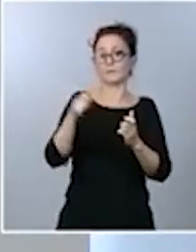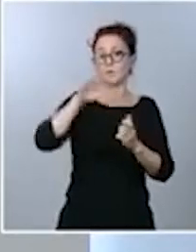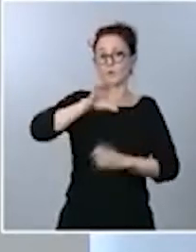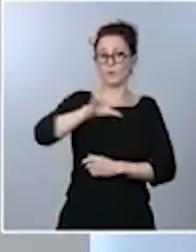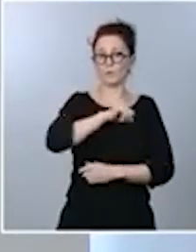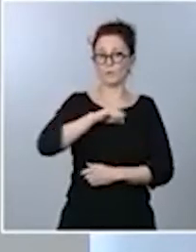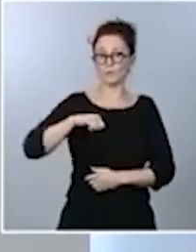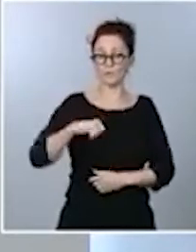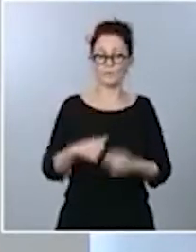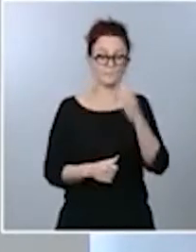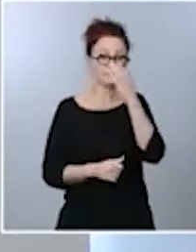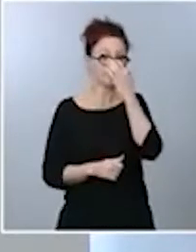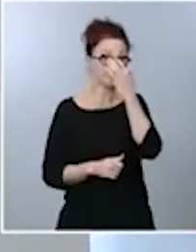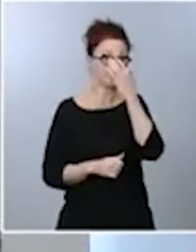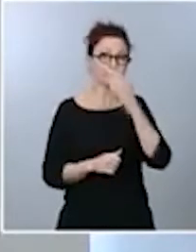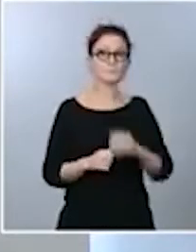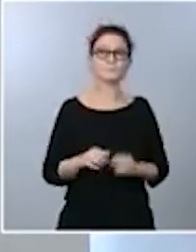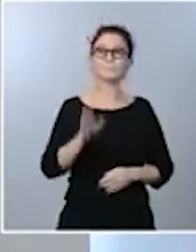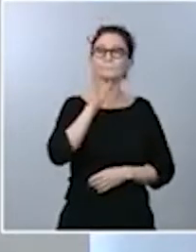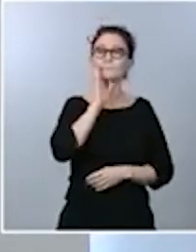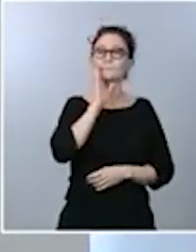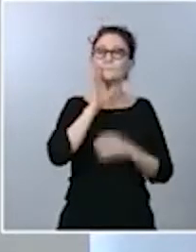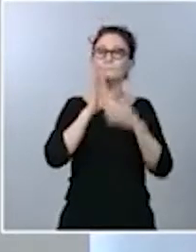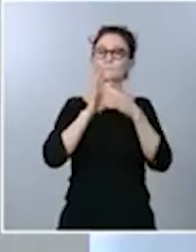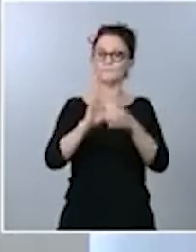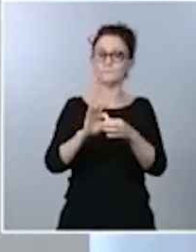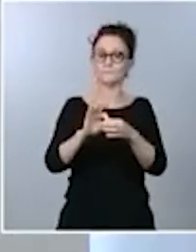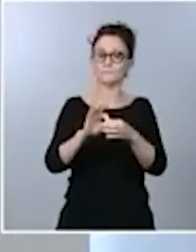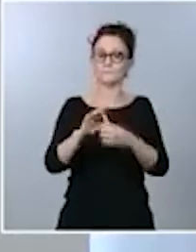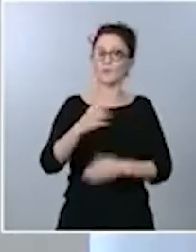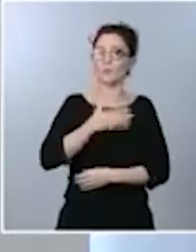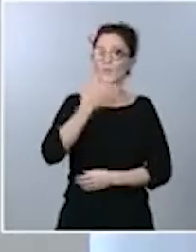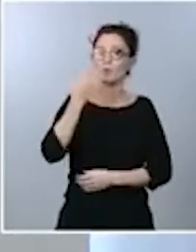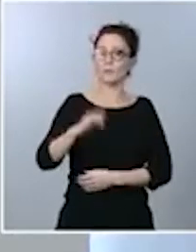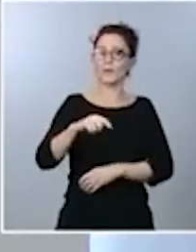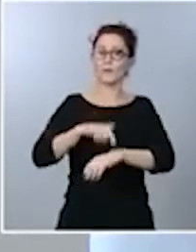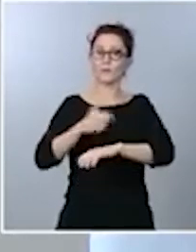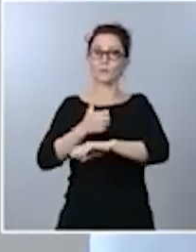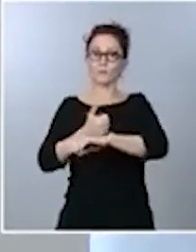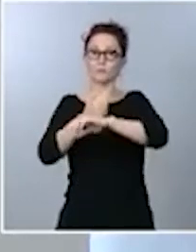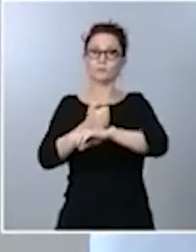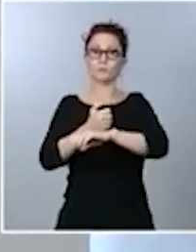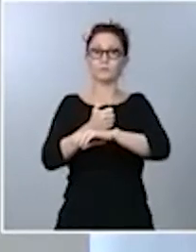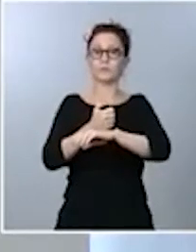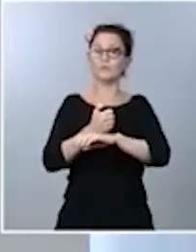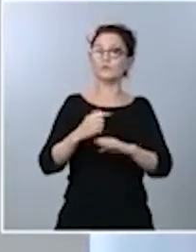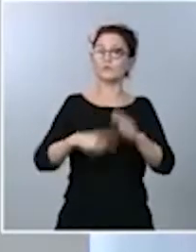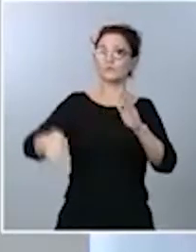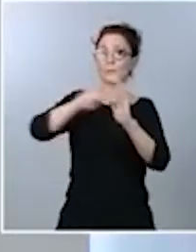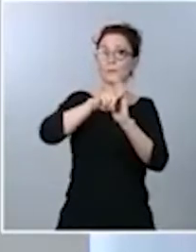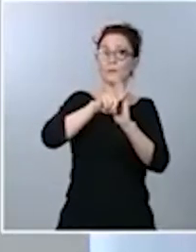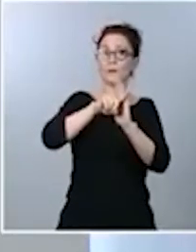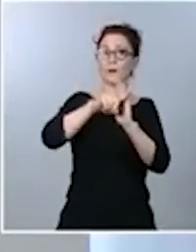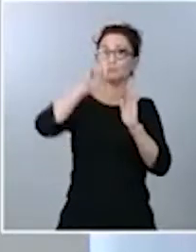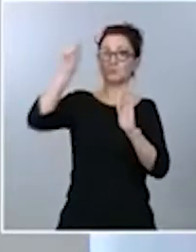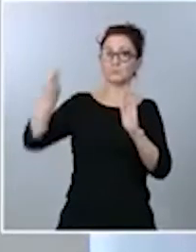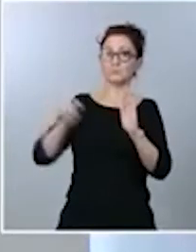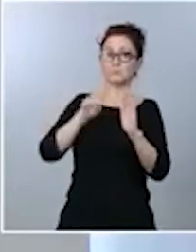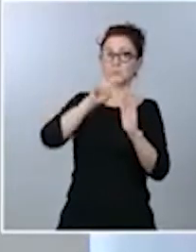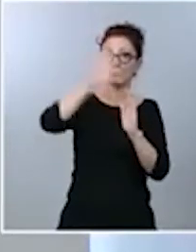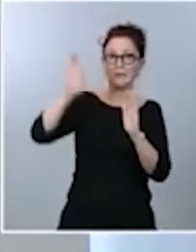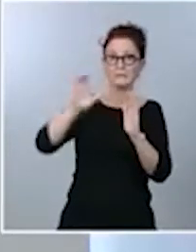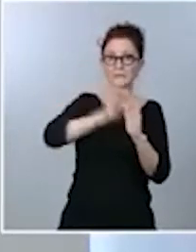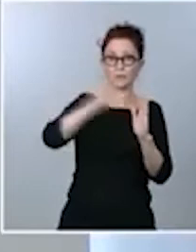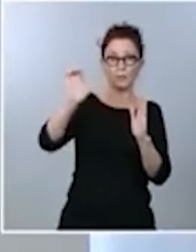respecto a la posibilidad de un toque de queda, es una medida que hemos visto que se aplica en otros países europeos, con incidencias